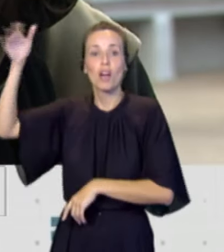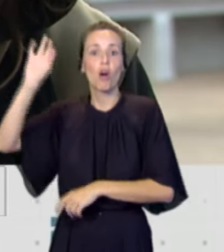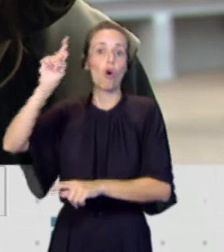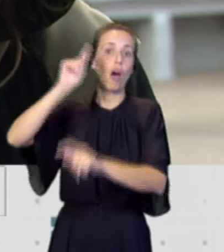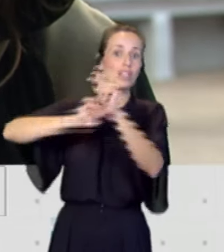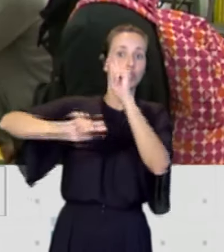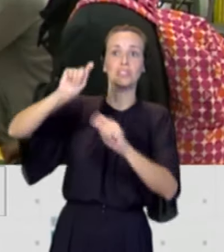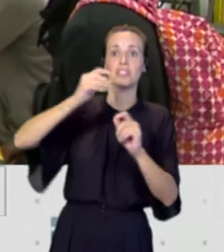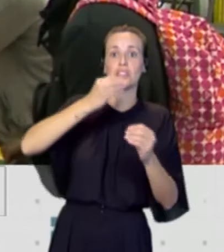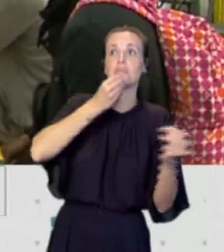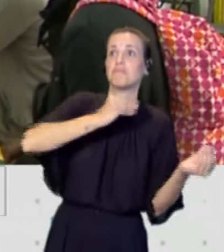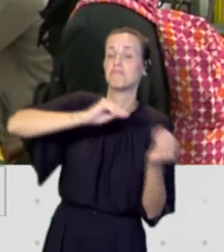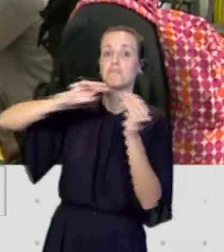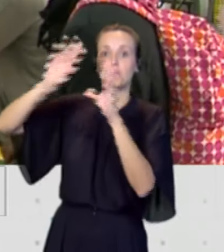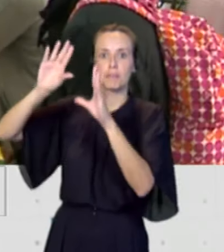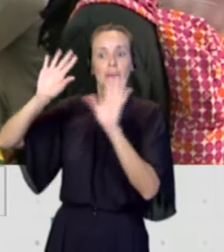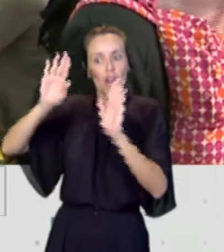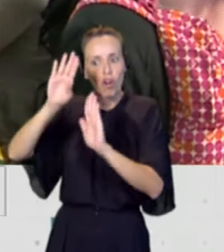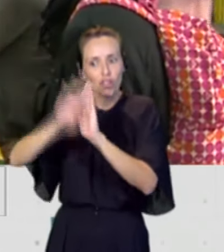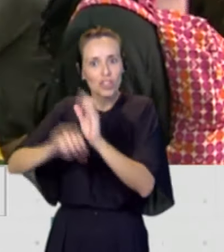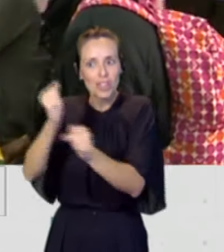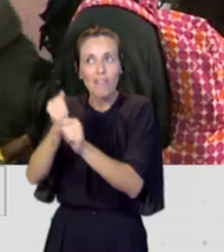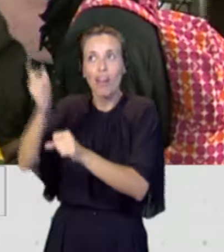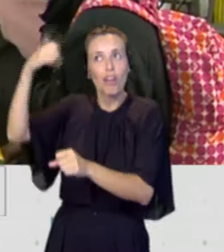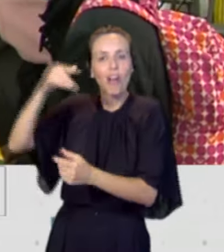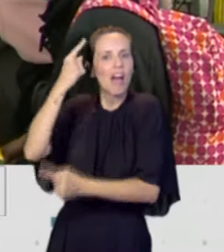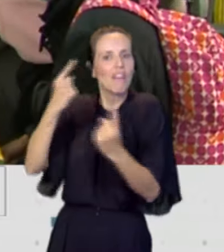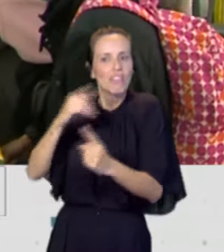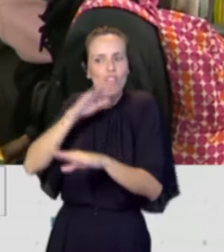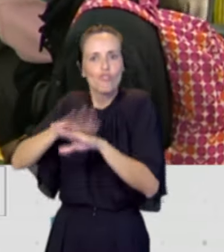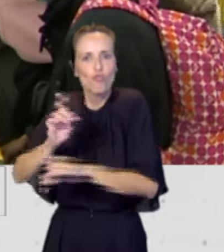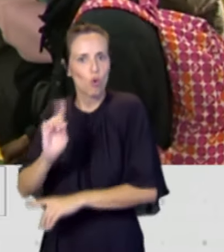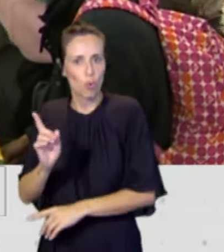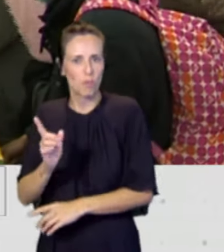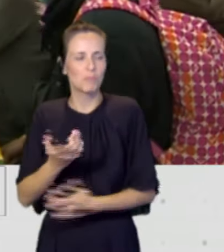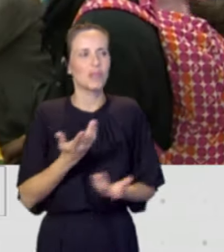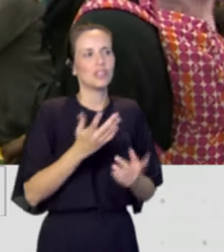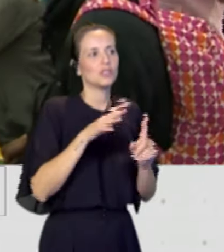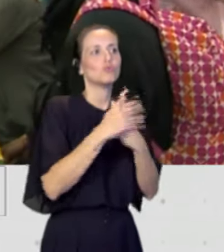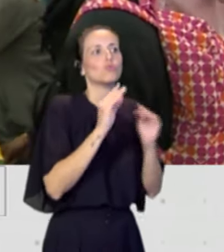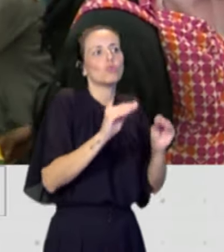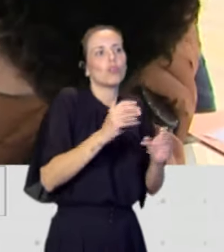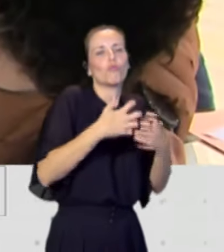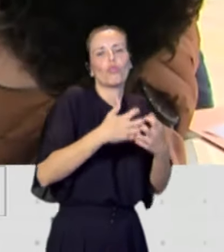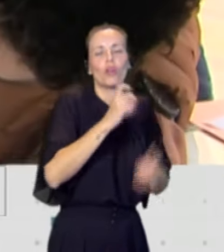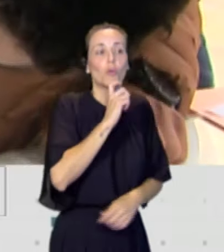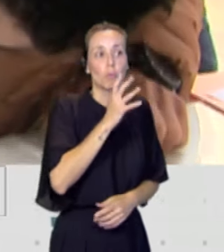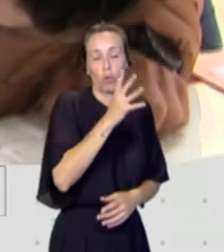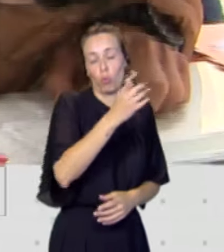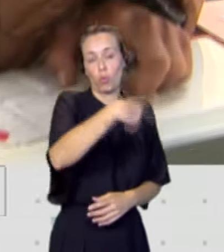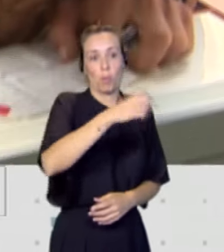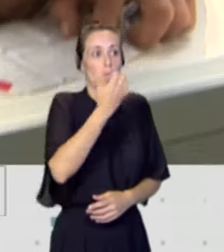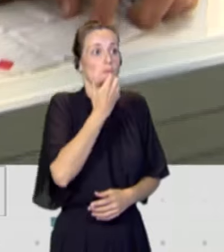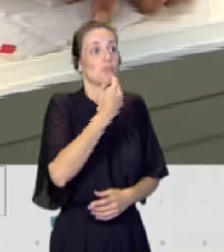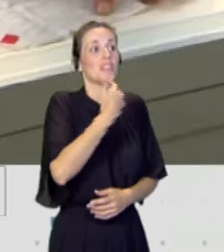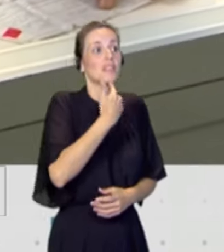¿Cómo funciona esa contratación habitualmente? Porque ustedes denuncian también, por ejemplo, el que no se esté contratando